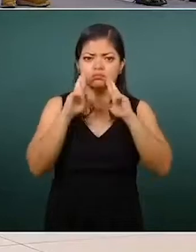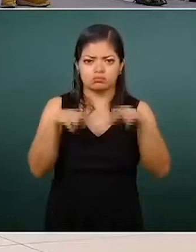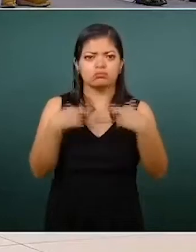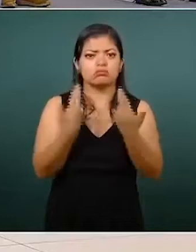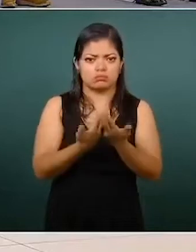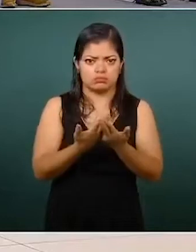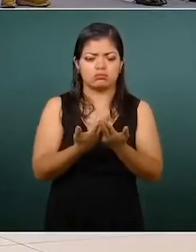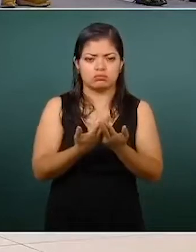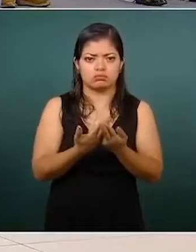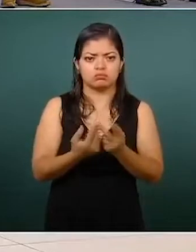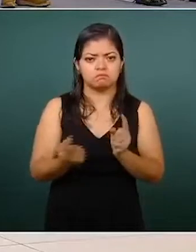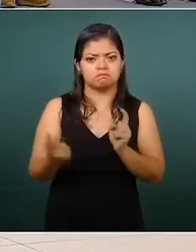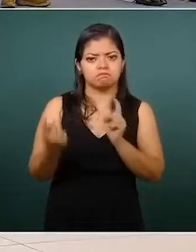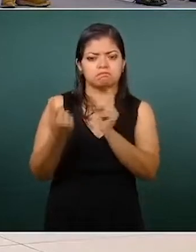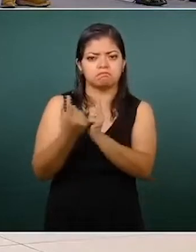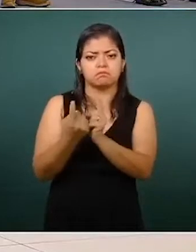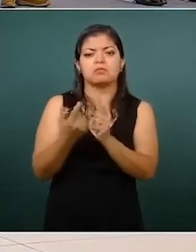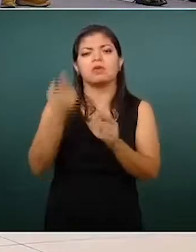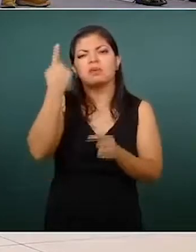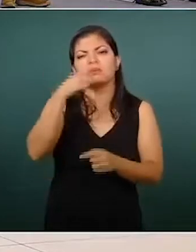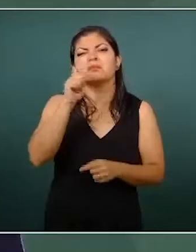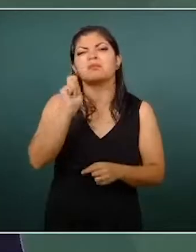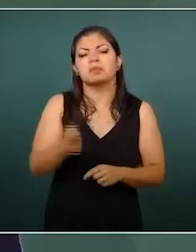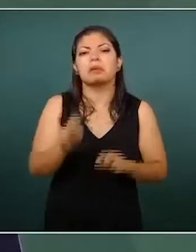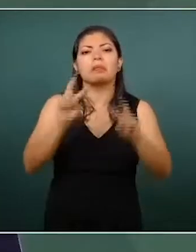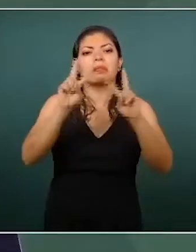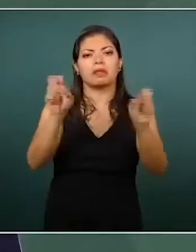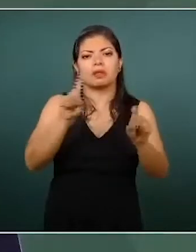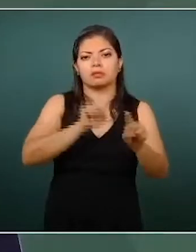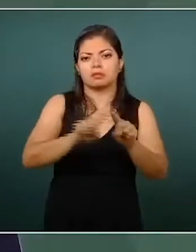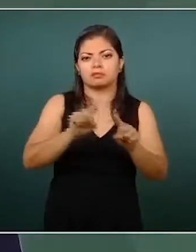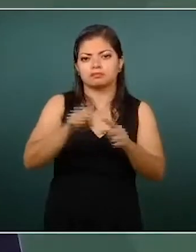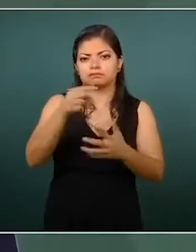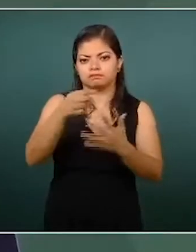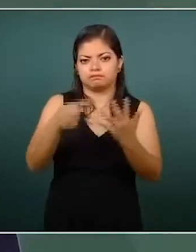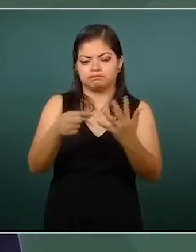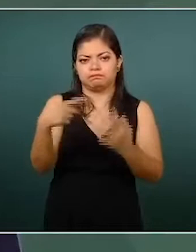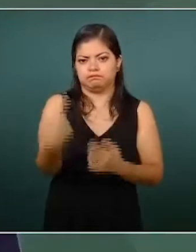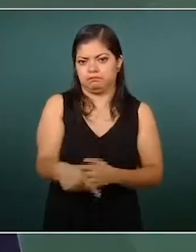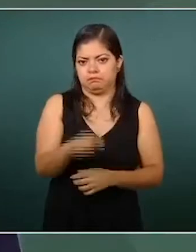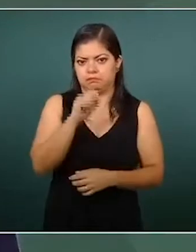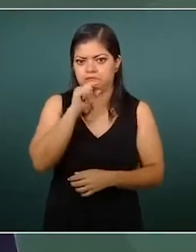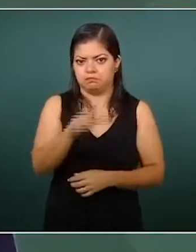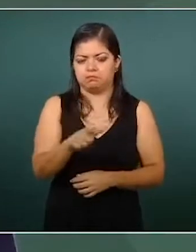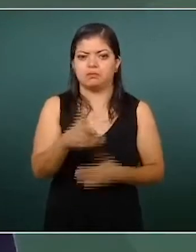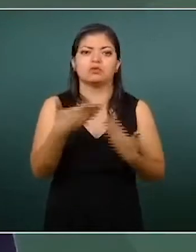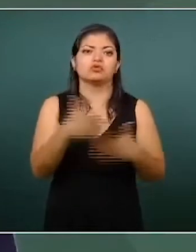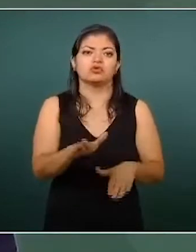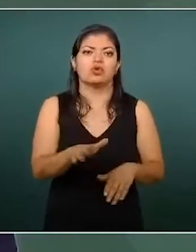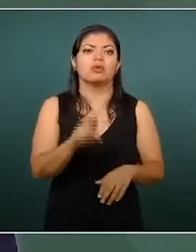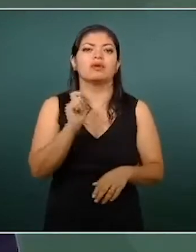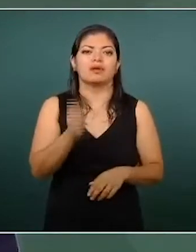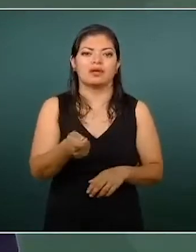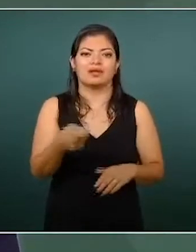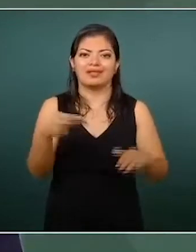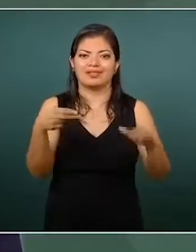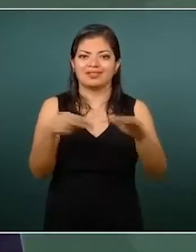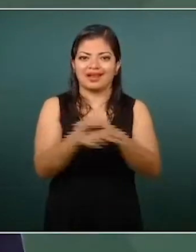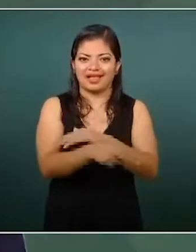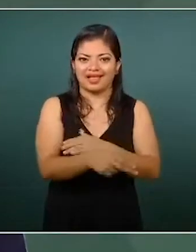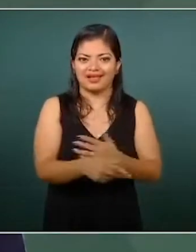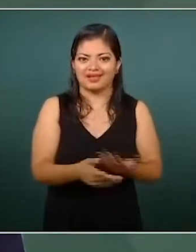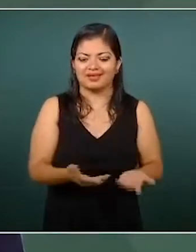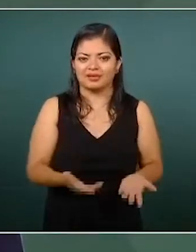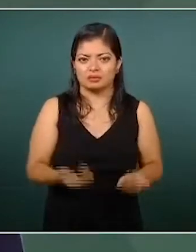La línea 3 del tren ligero está terminada, dijo el presidente Andrés Manuel López Obrador de visita en Guadalajara y corre el proceso de la transferencia al gobierno del estado,